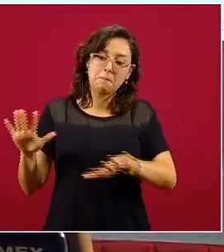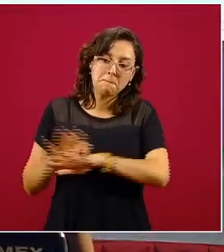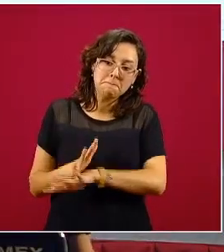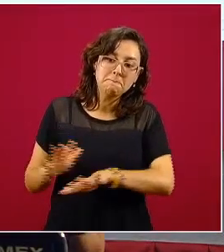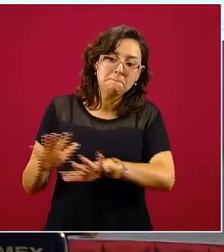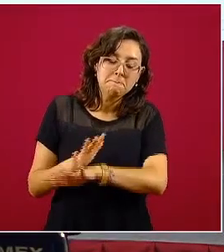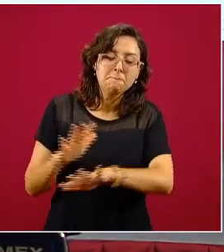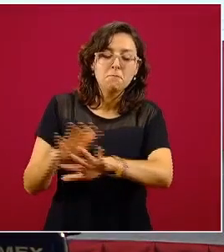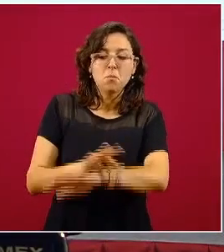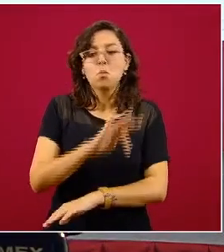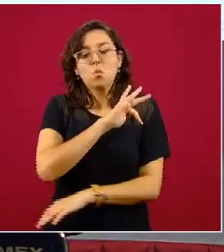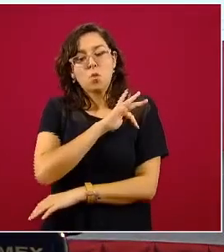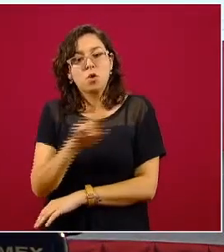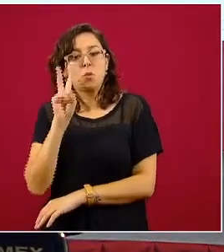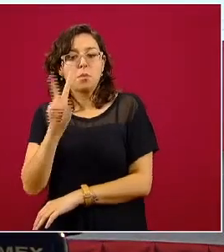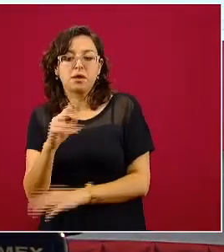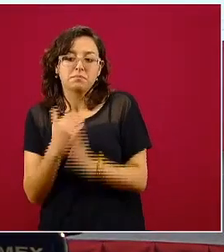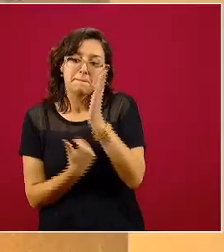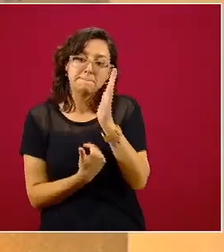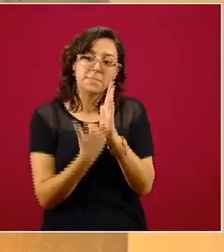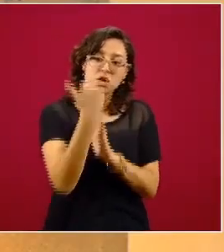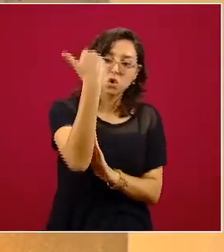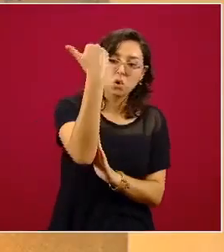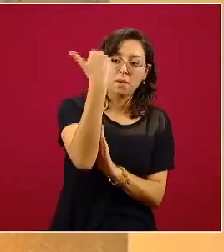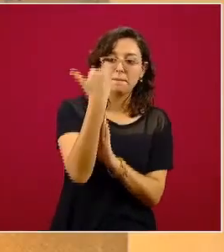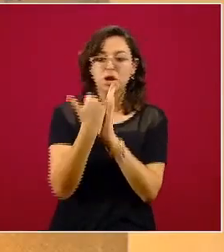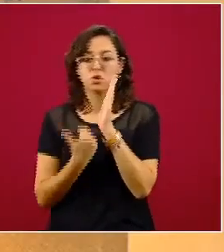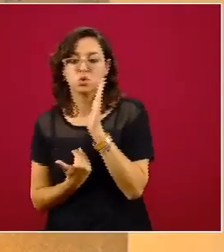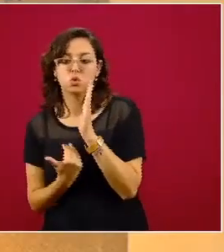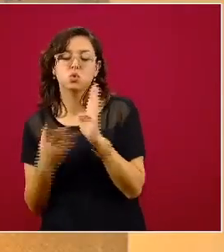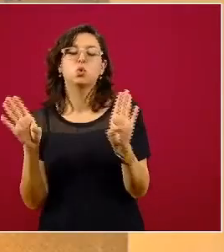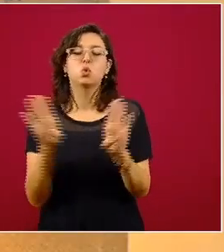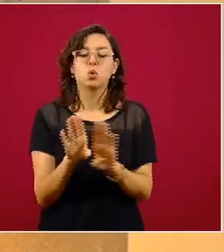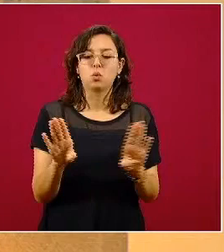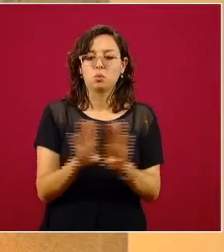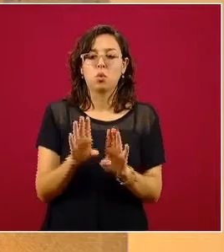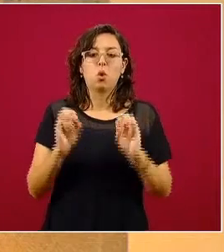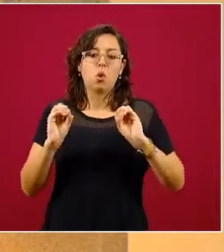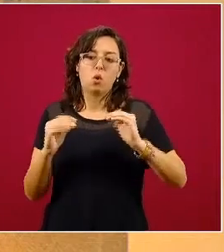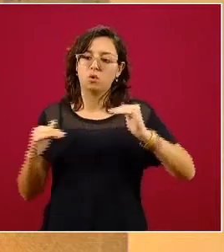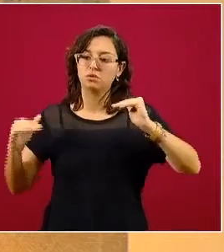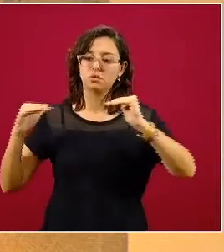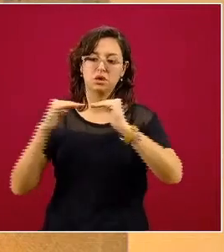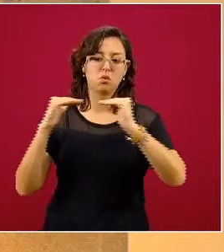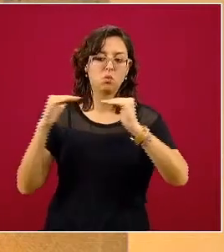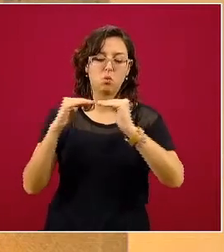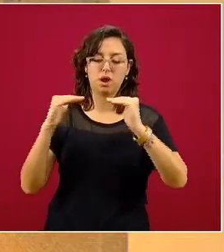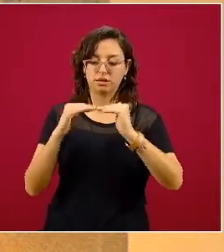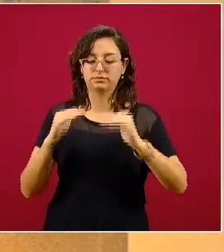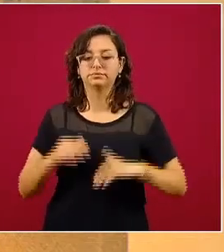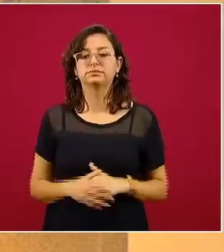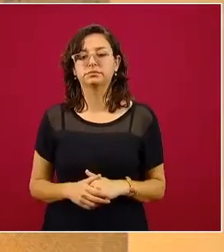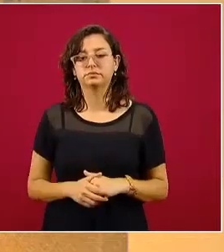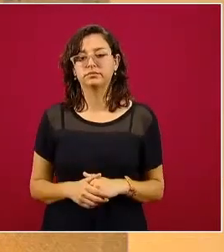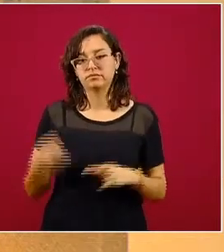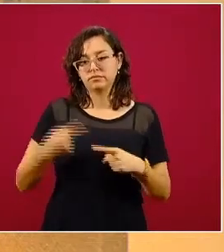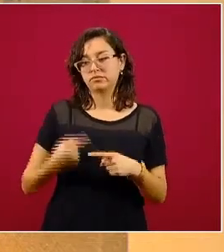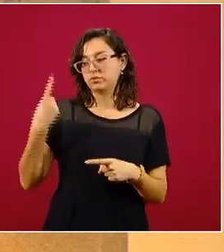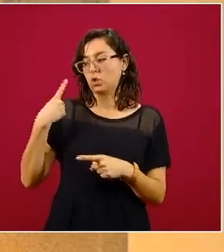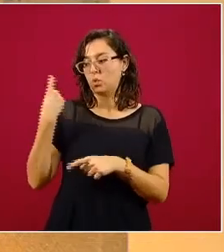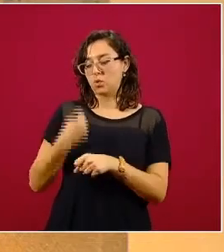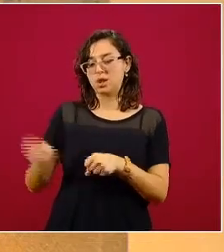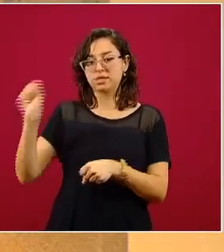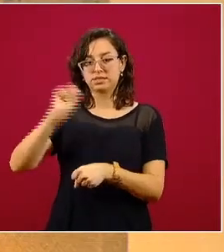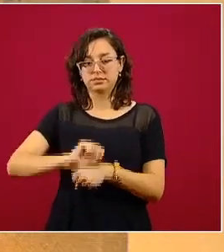vemos si está generándose un incremento, se mantiene una estabilización, o hubiera un decremento en comparación a la semana anterior.